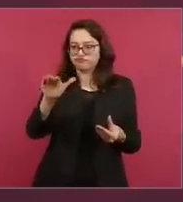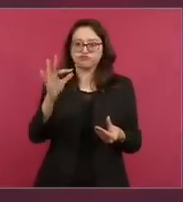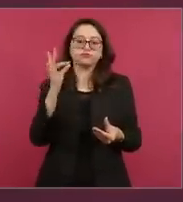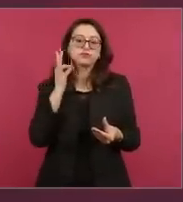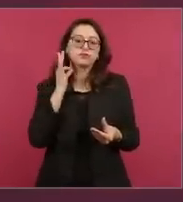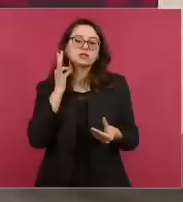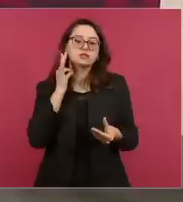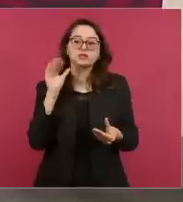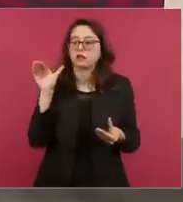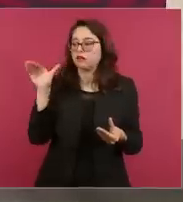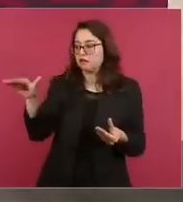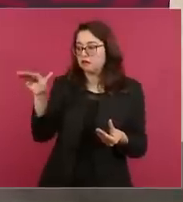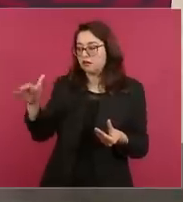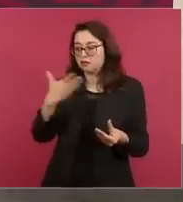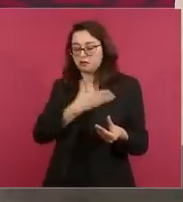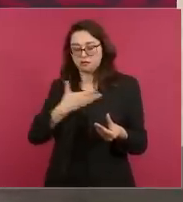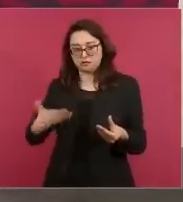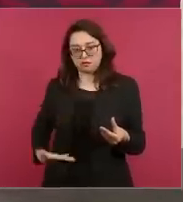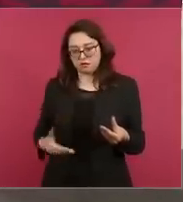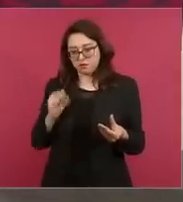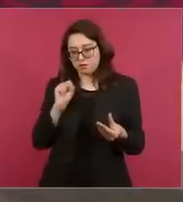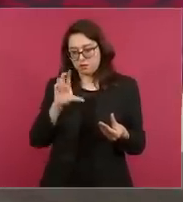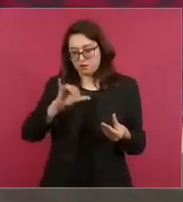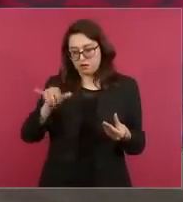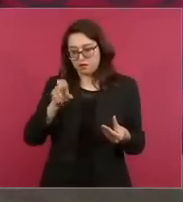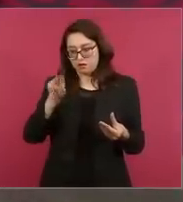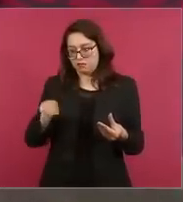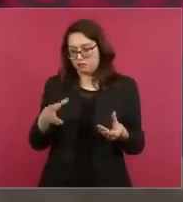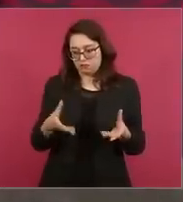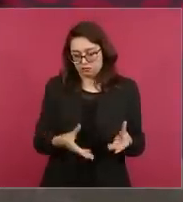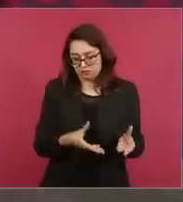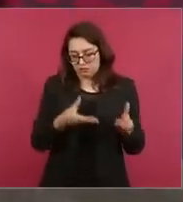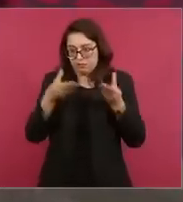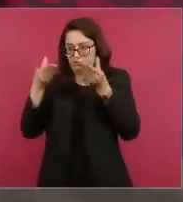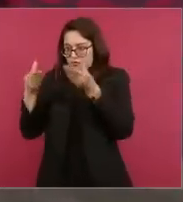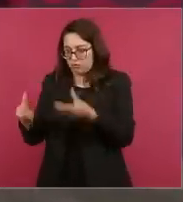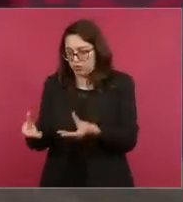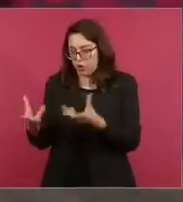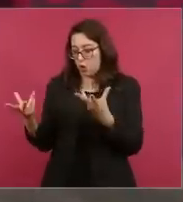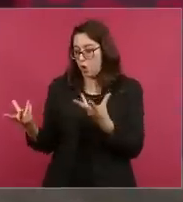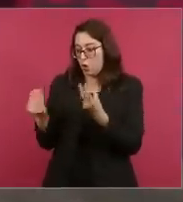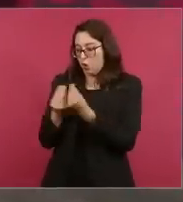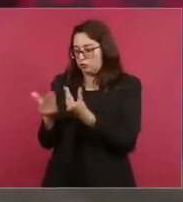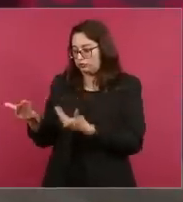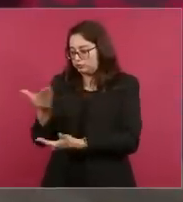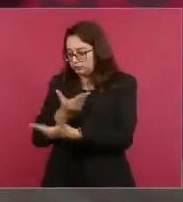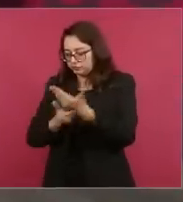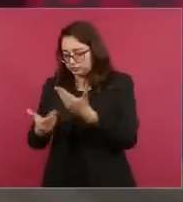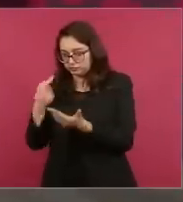exprocurador y militares.